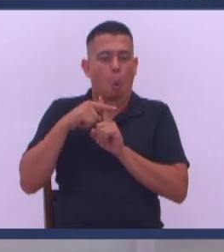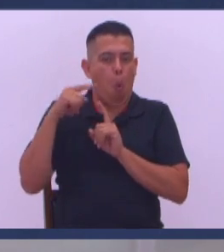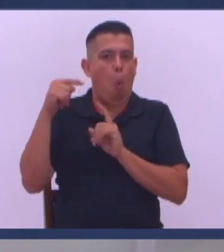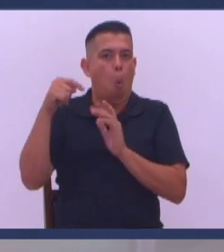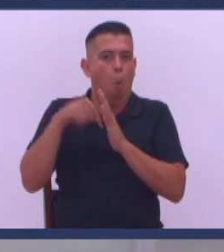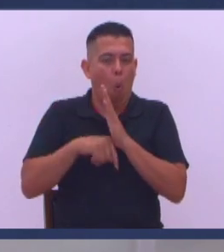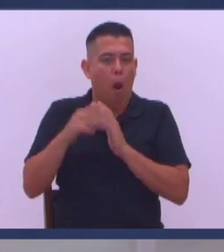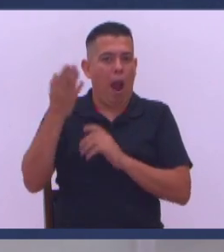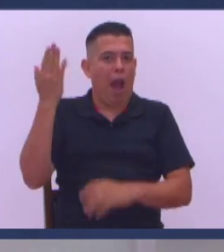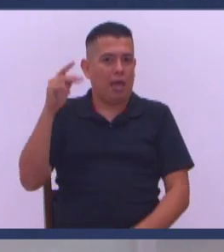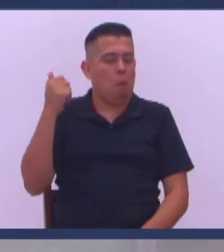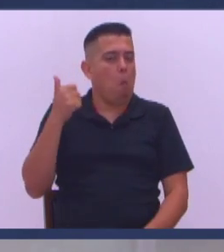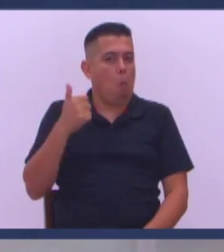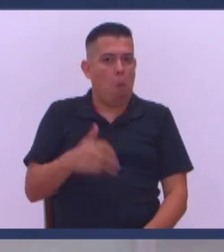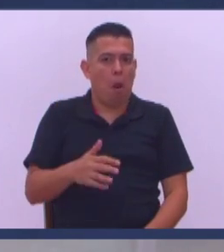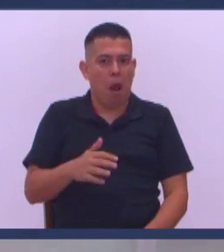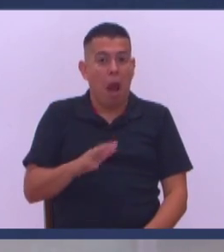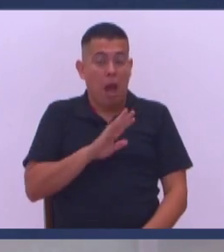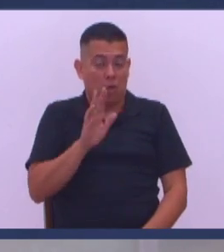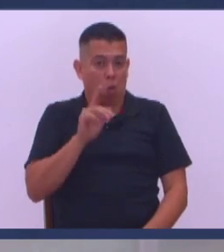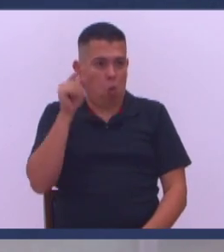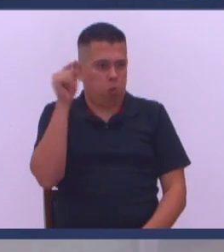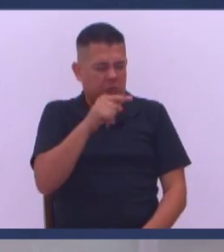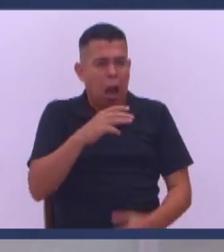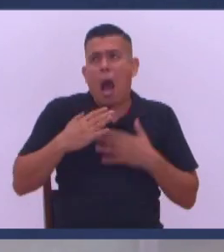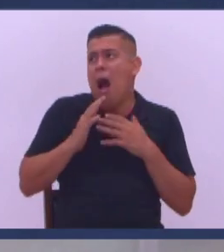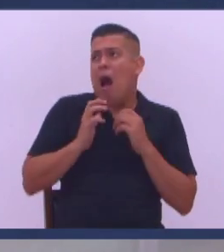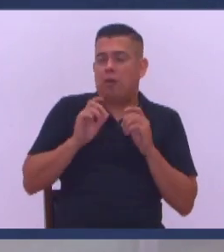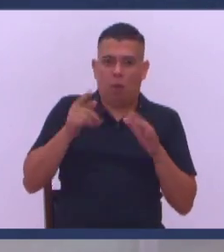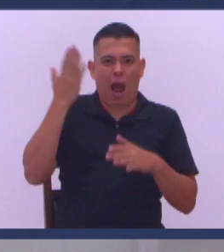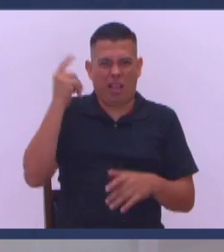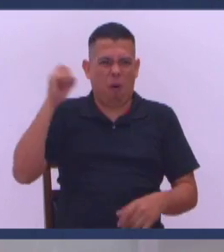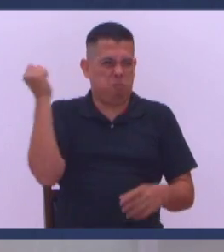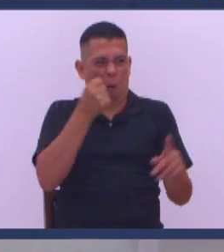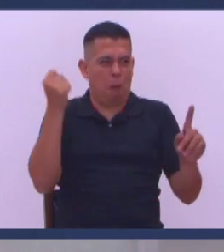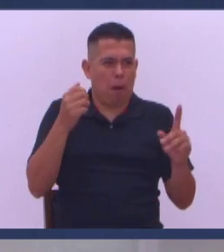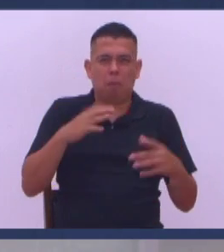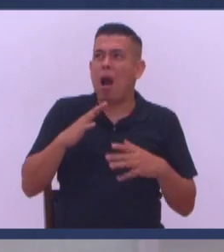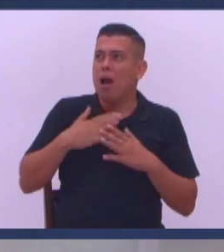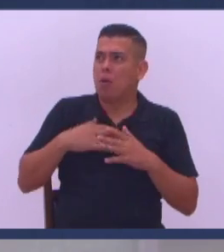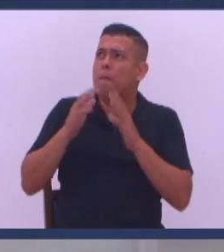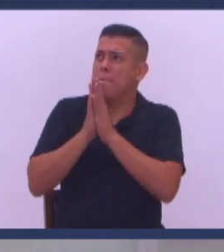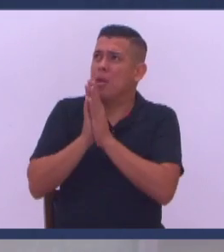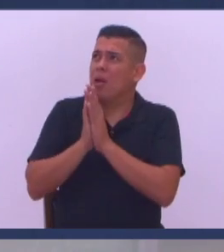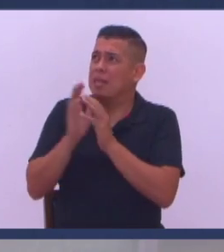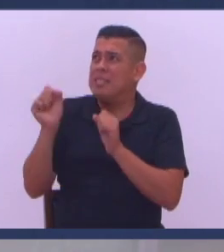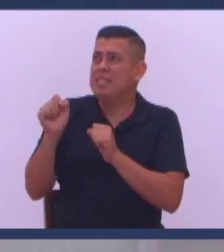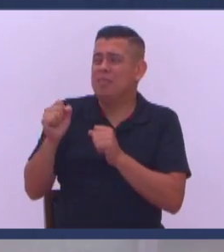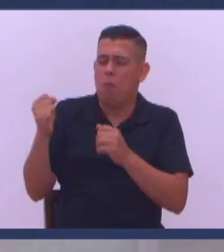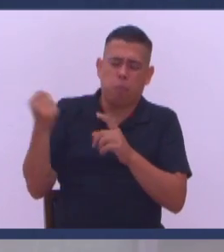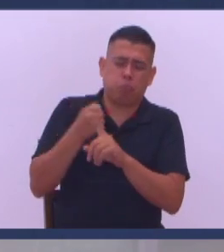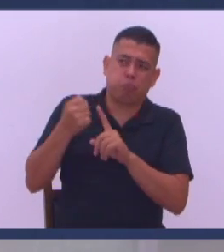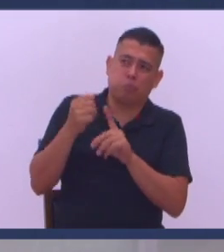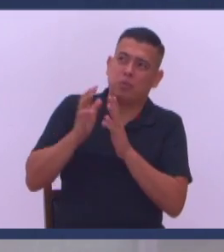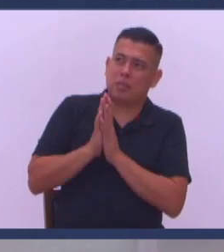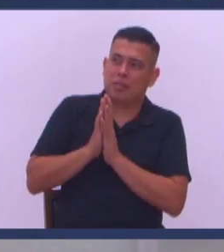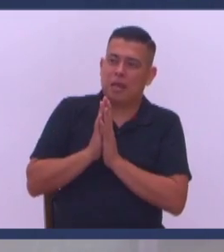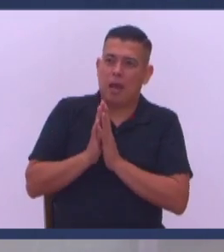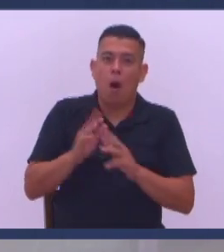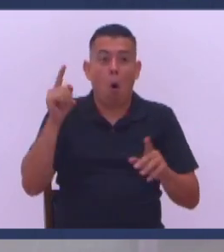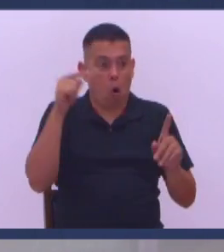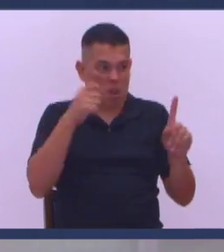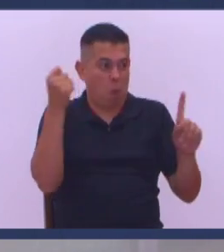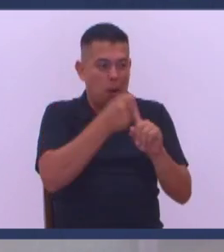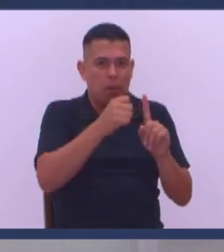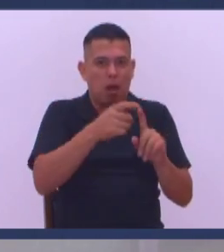repetirlas En esta generación Que todo les da sensibilidad Amén Antes nos pegaban La gran cachimbiada Decían Perdóname hijo Ya estuvo Hoy le pego un